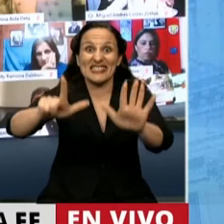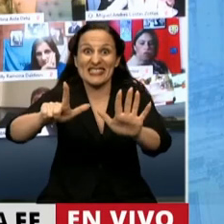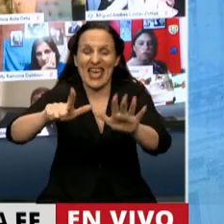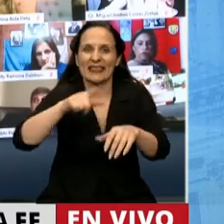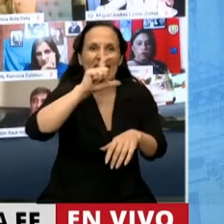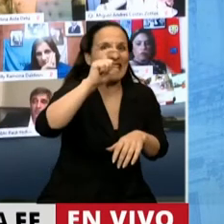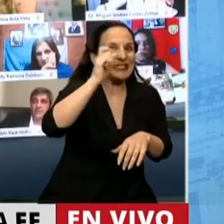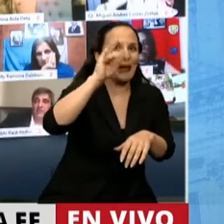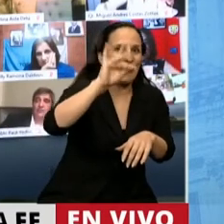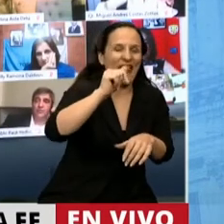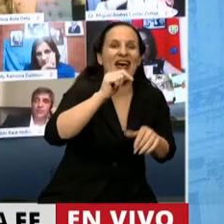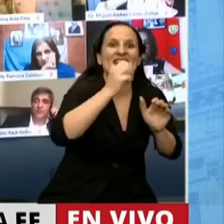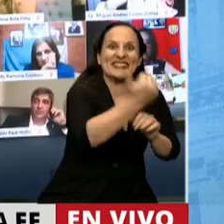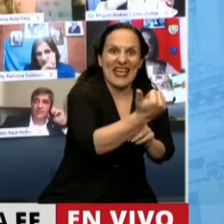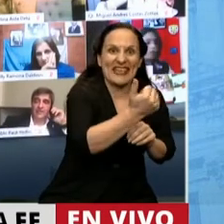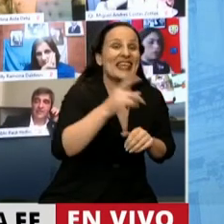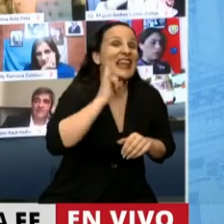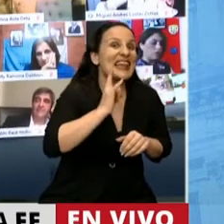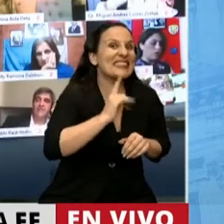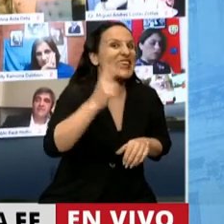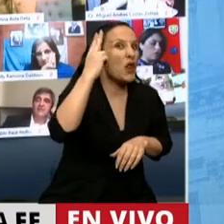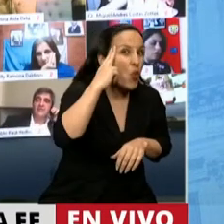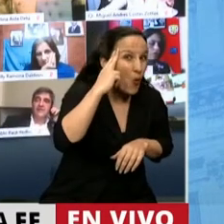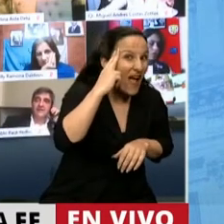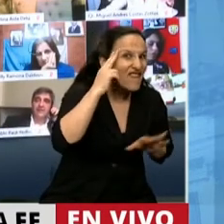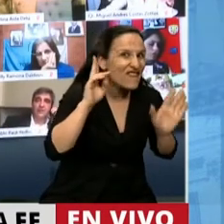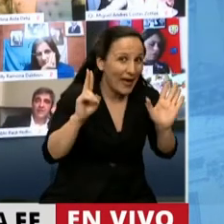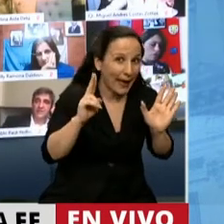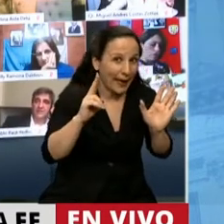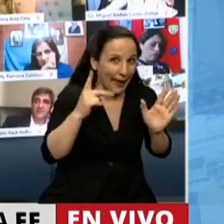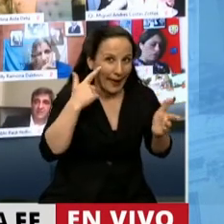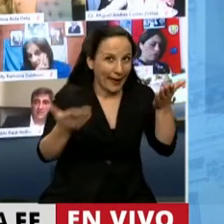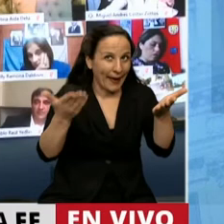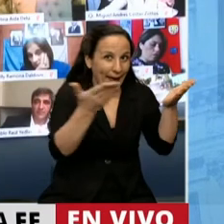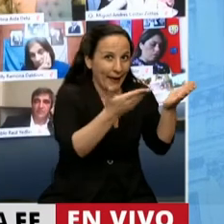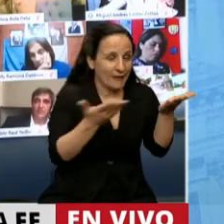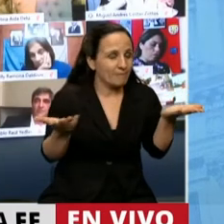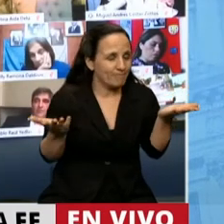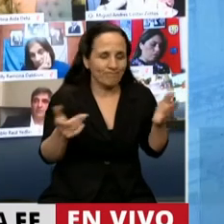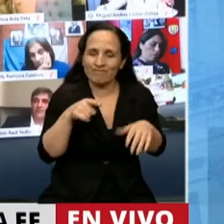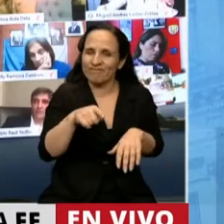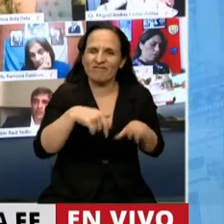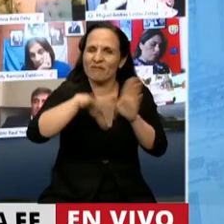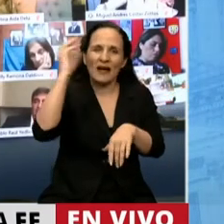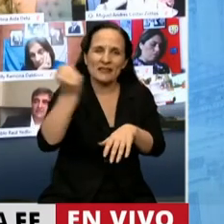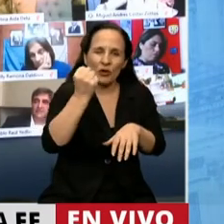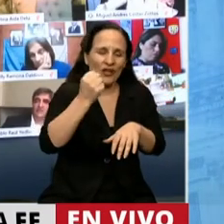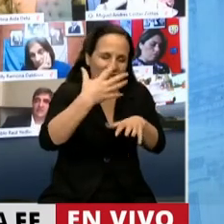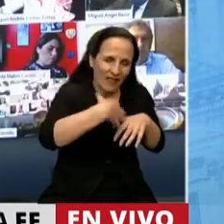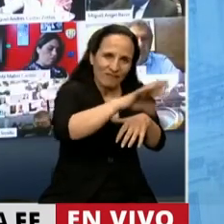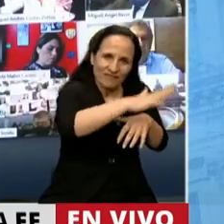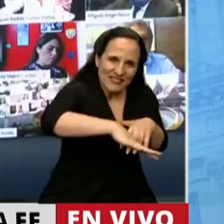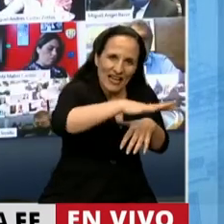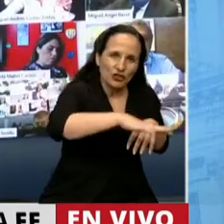cebada 6, la leche 9 puestos de trabajo por cada millón de valor agregado. La importancia de este sector está en la